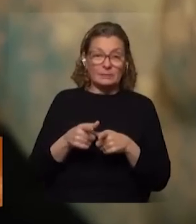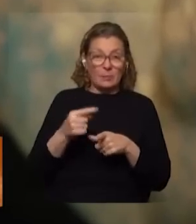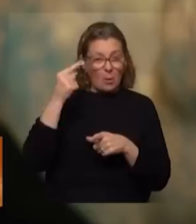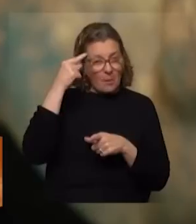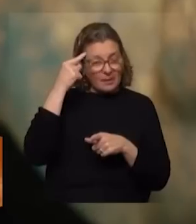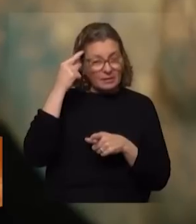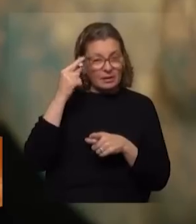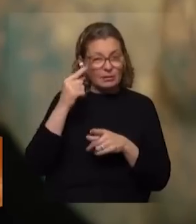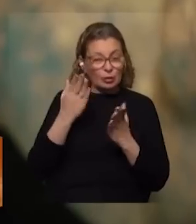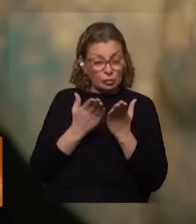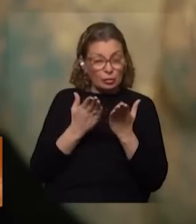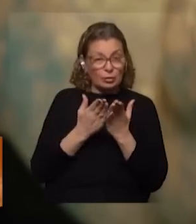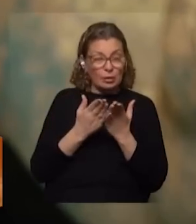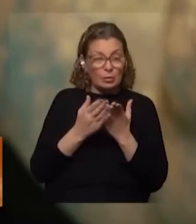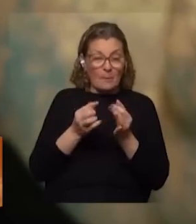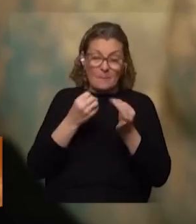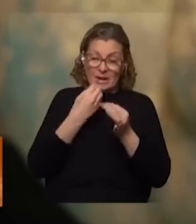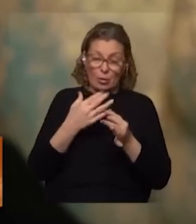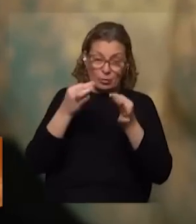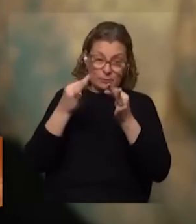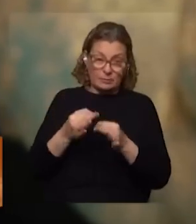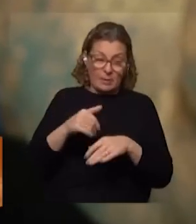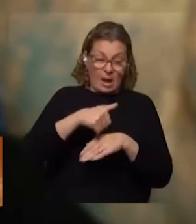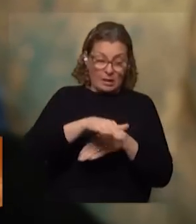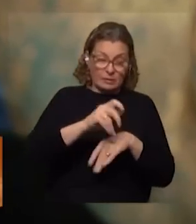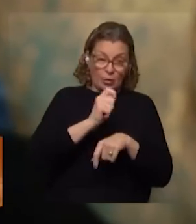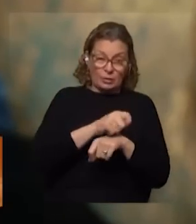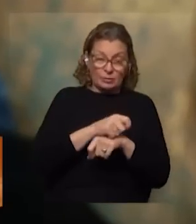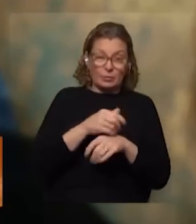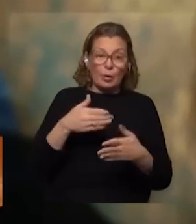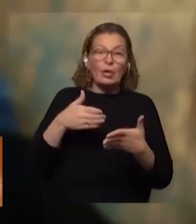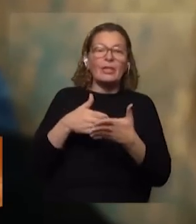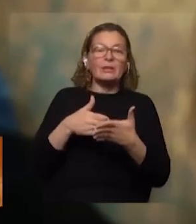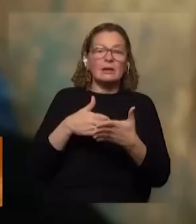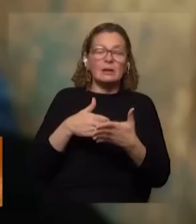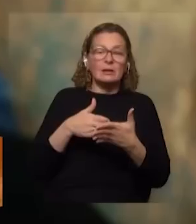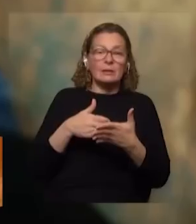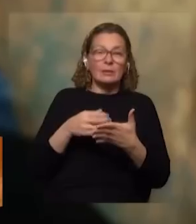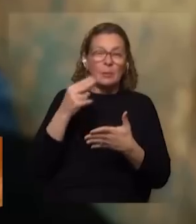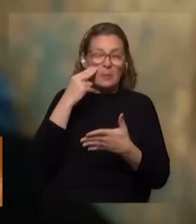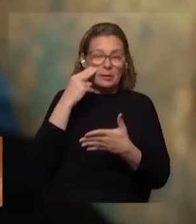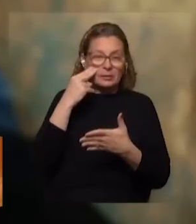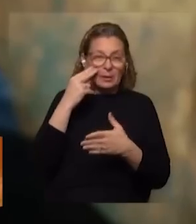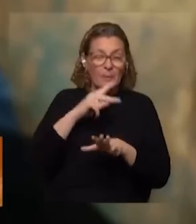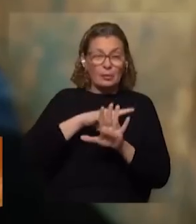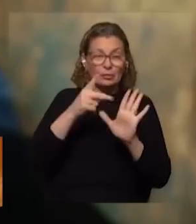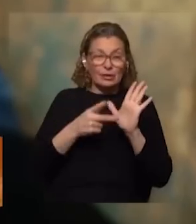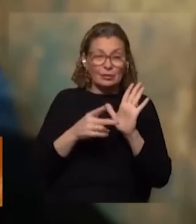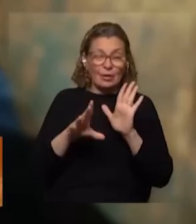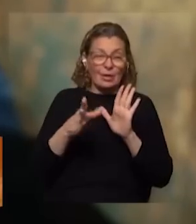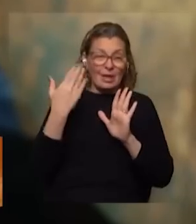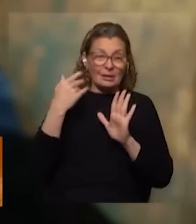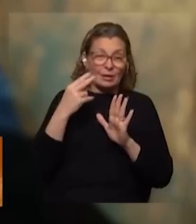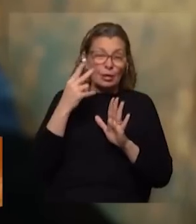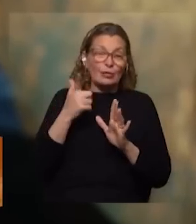estudios lo correcto más allá de lo jurídico sería detener las cosas tuvimos una crisis porque este proyecto viene de antes cuando no sabían que iba a estar